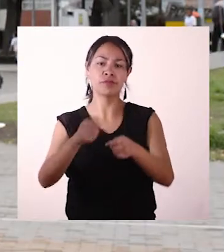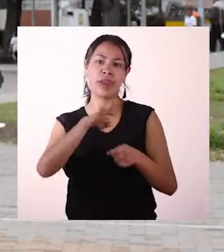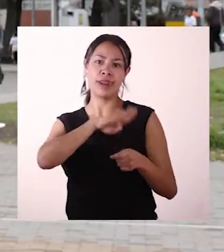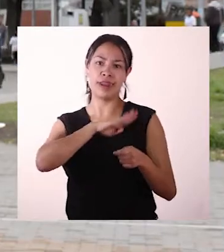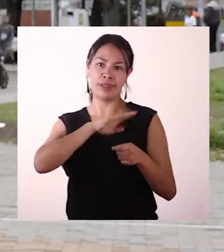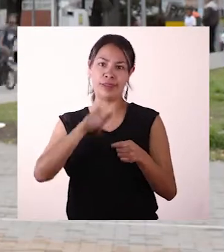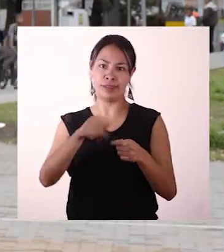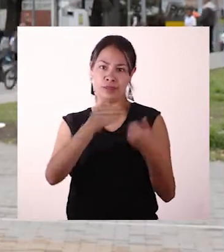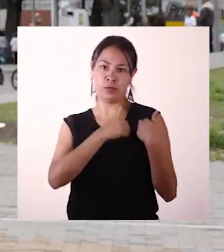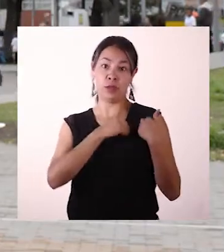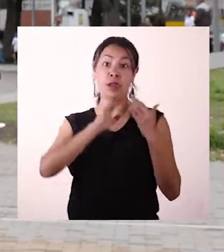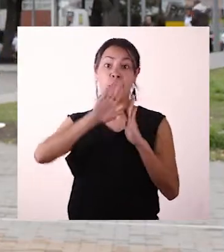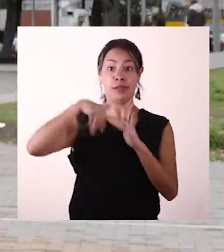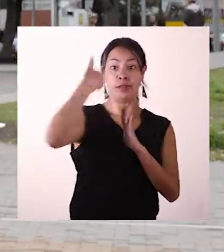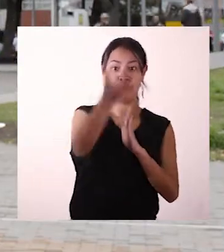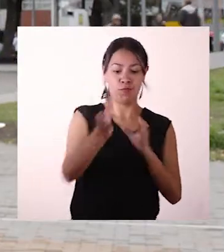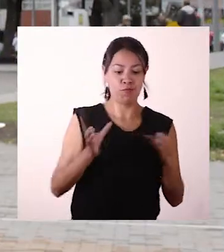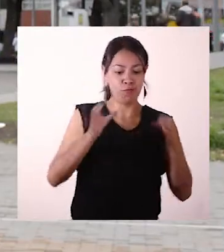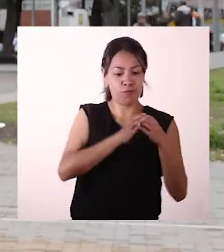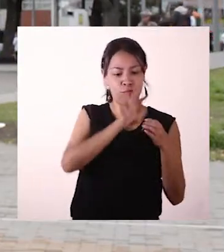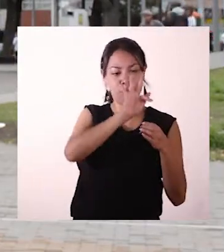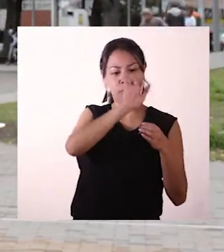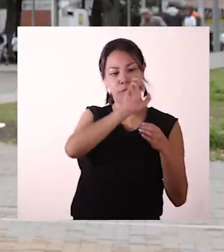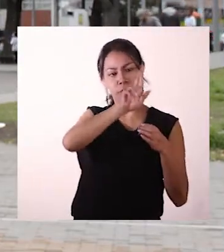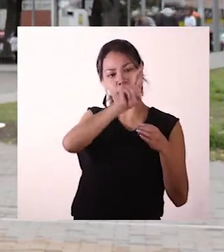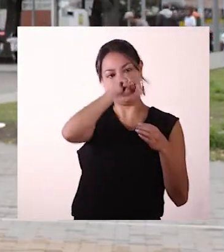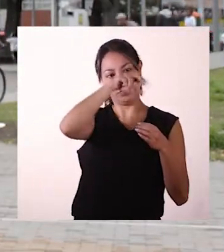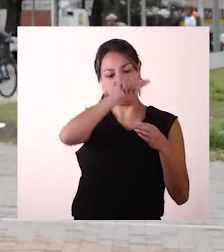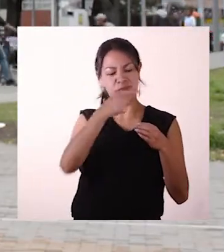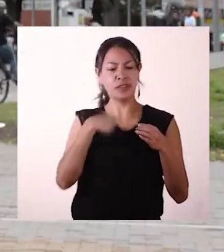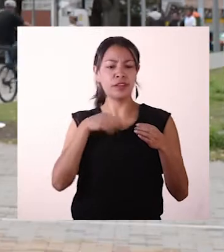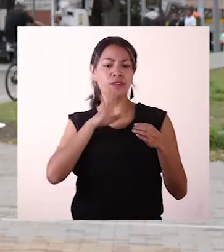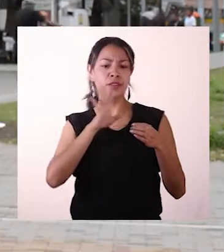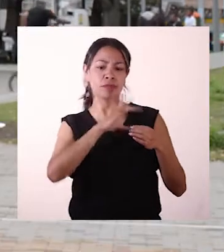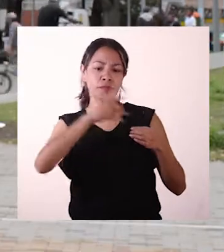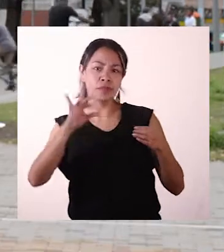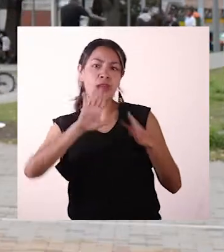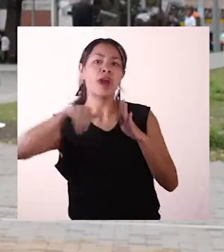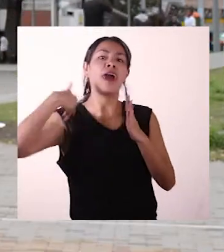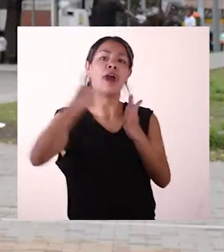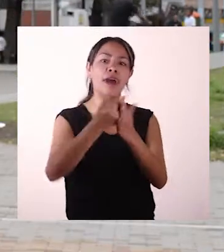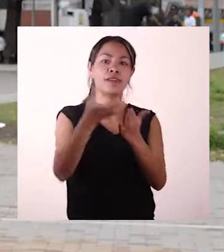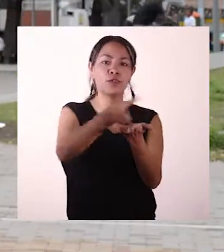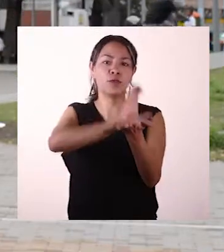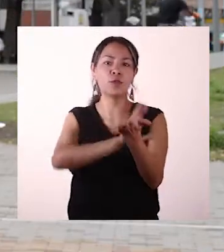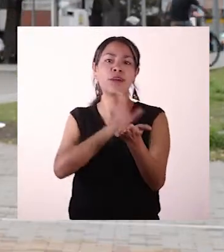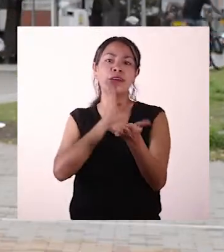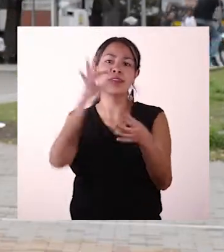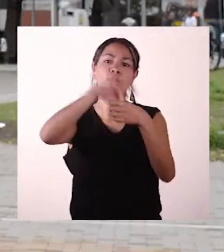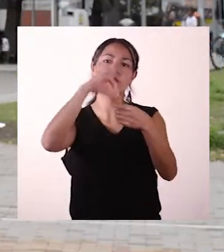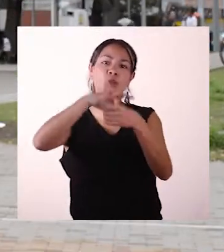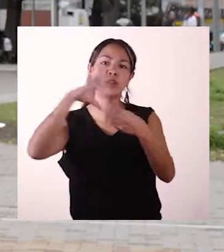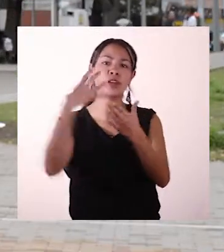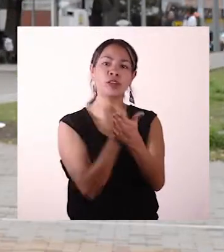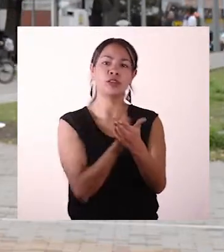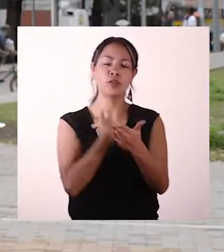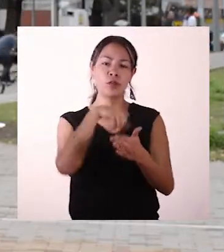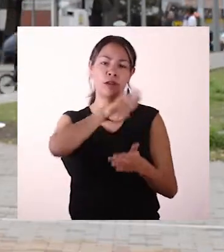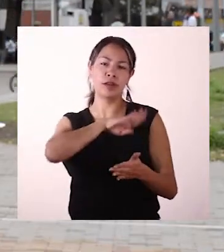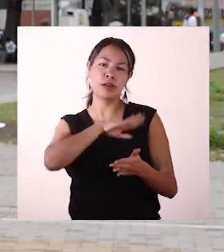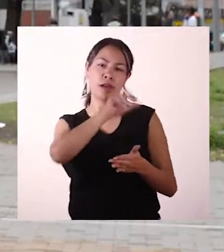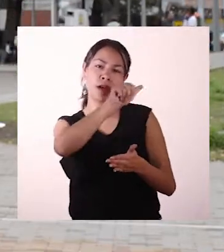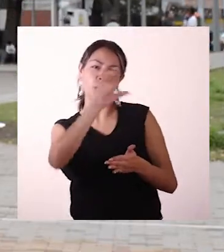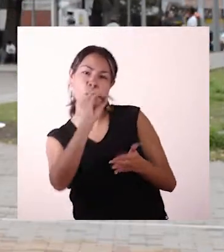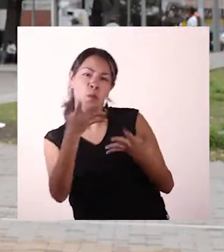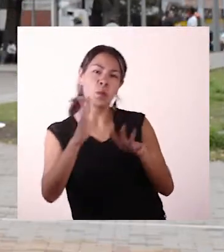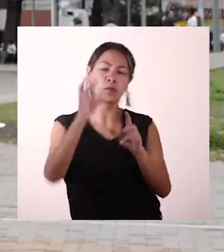encargado. Después de esto, escogeré de una terna una persona que esté encargada también hasta elecciones y Tumaco decidirá quién será el próximo alcalde